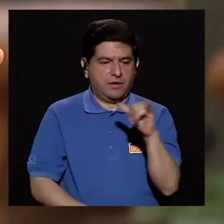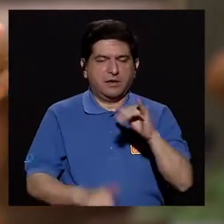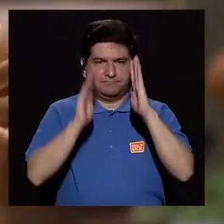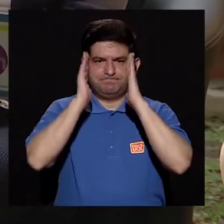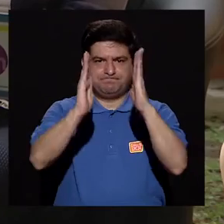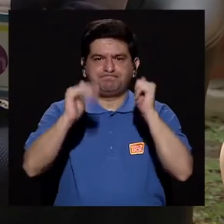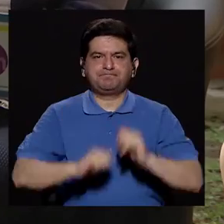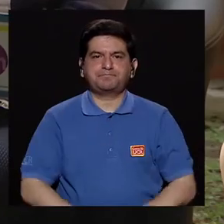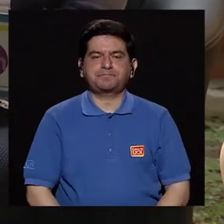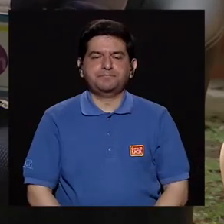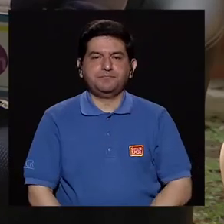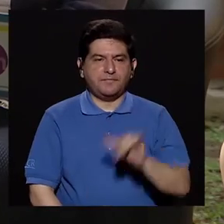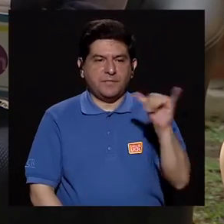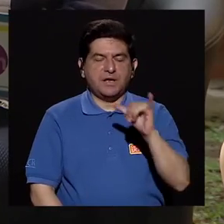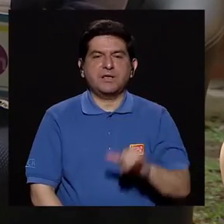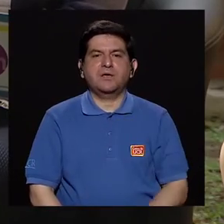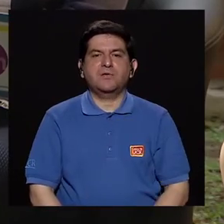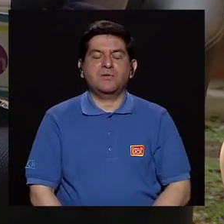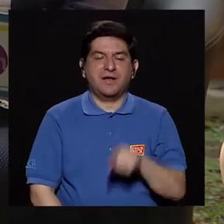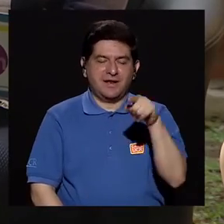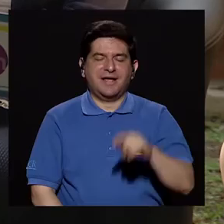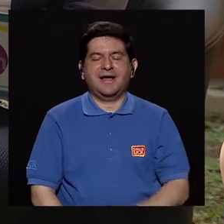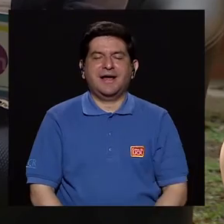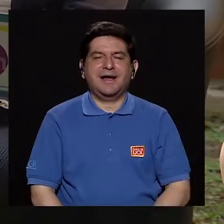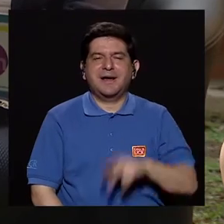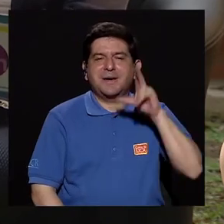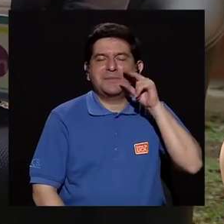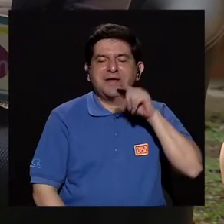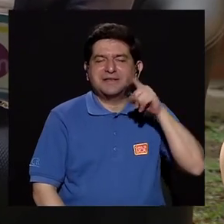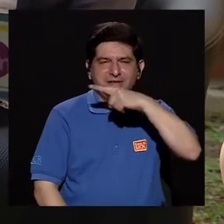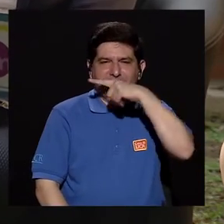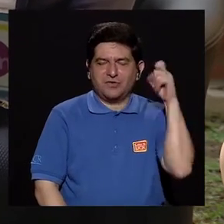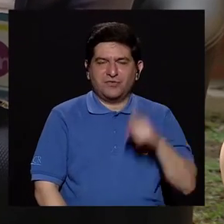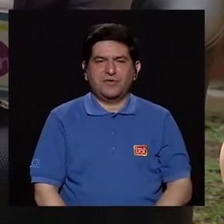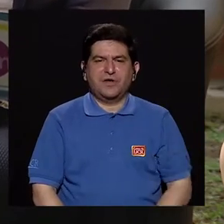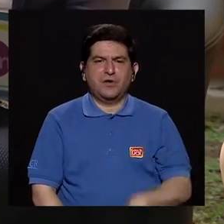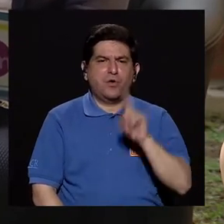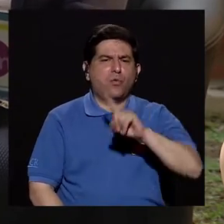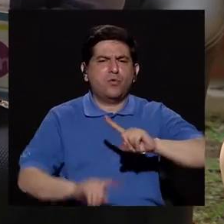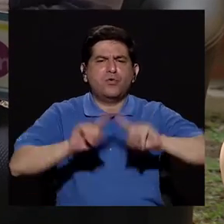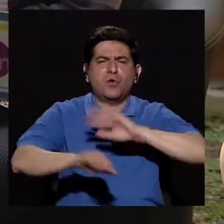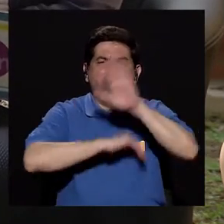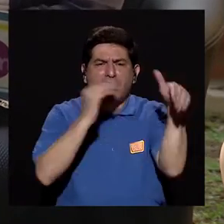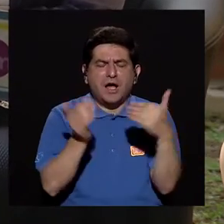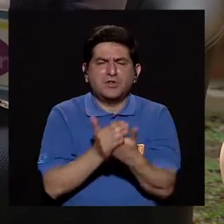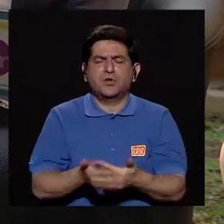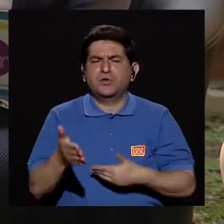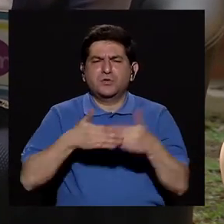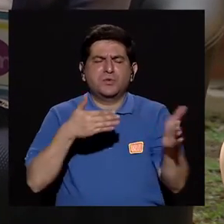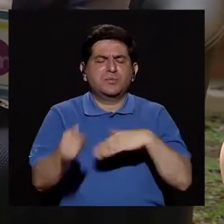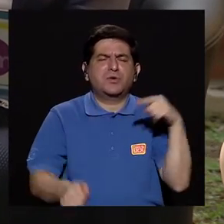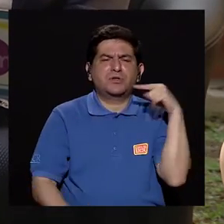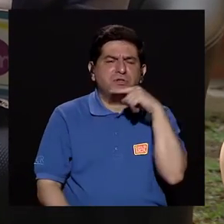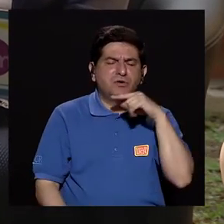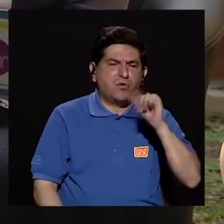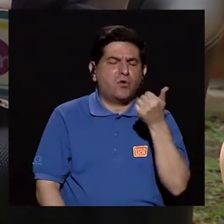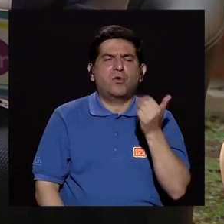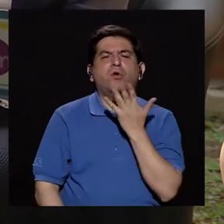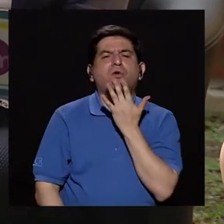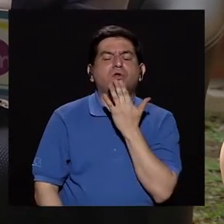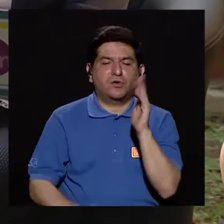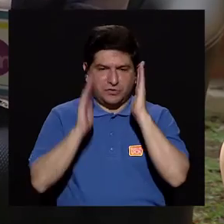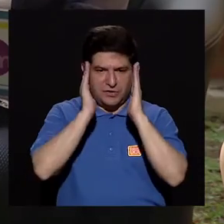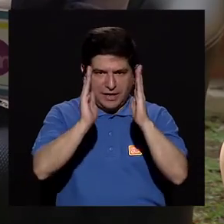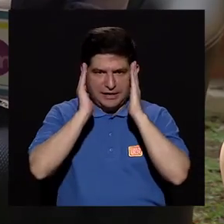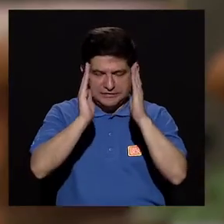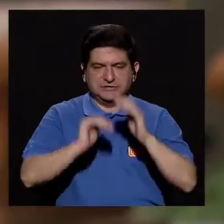también. También está el signo del patito feo, que es el lunar, que es diferente a todos los demás. Aunque sea rojo, aunque sea de otro color, así hay que